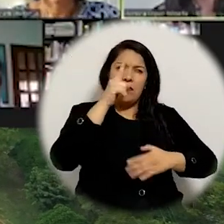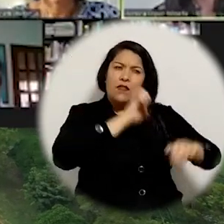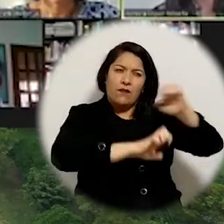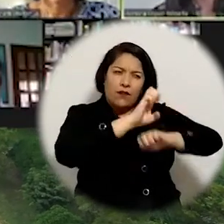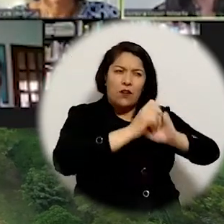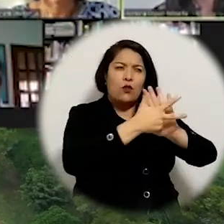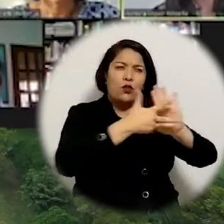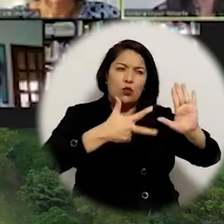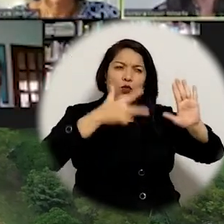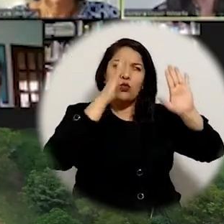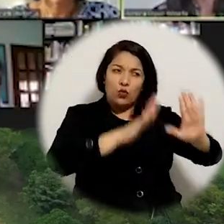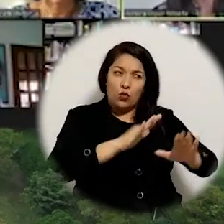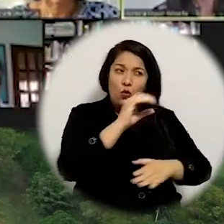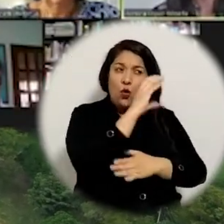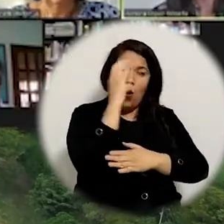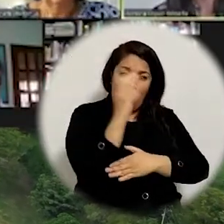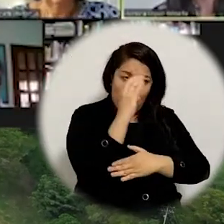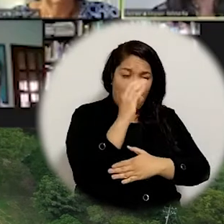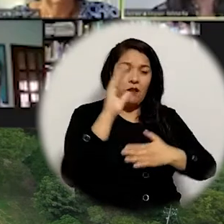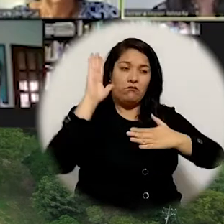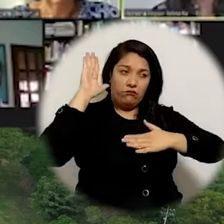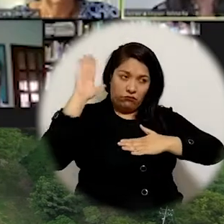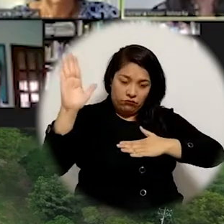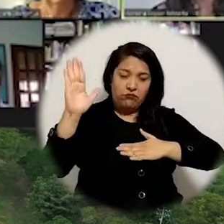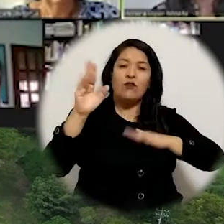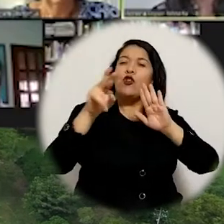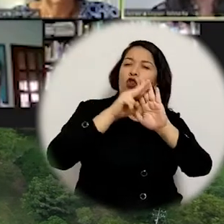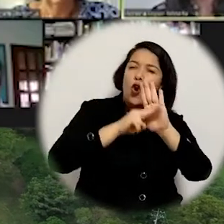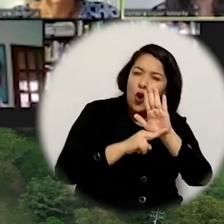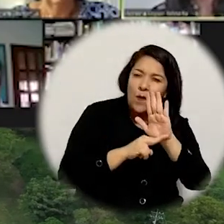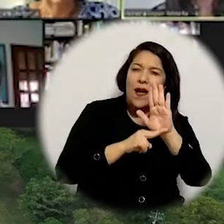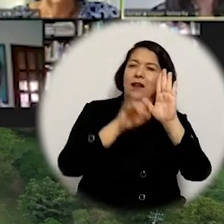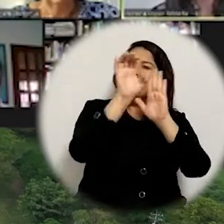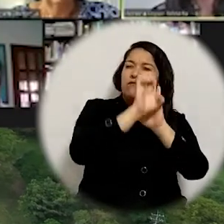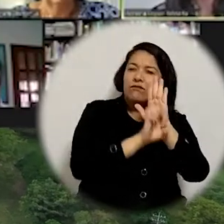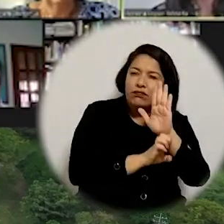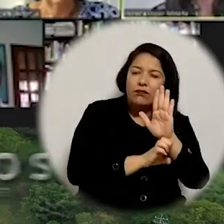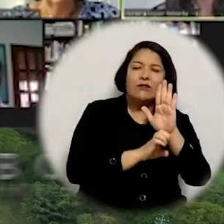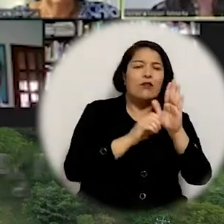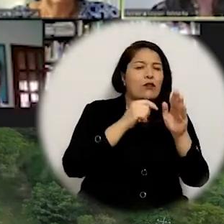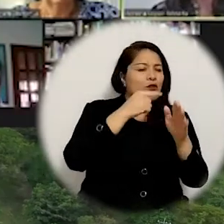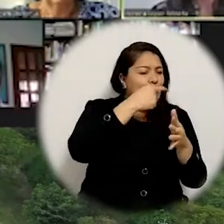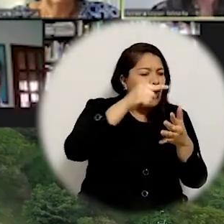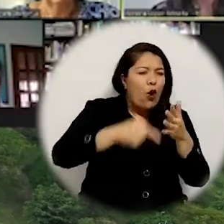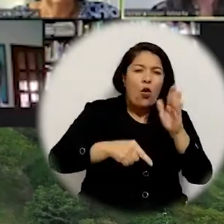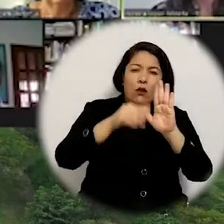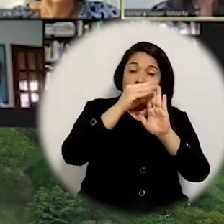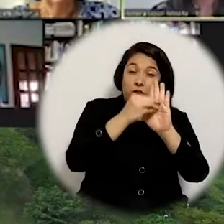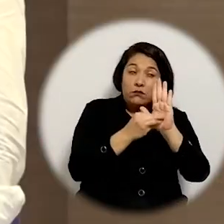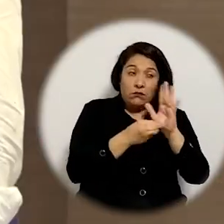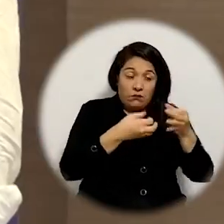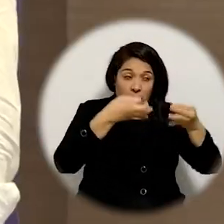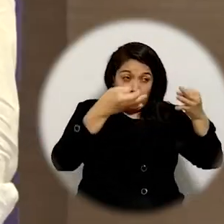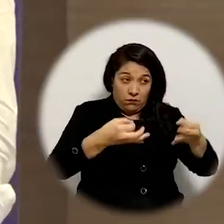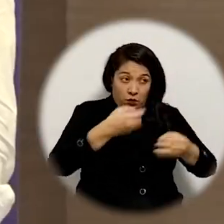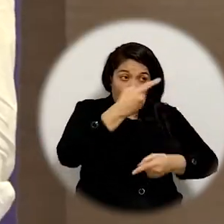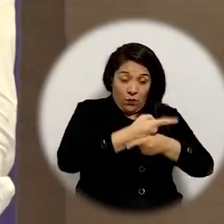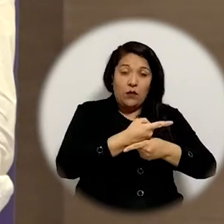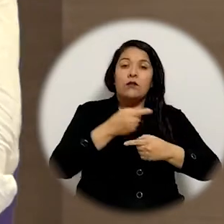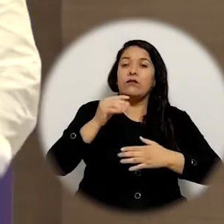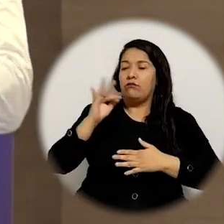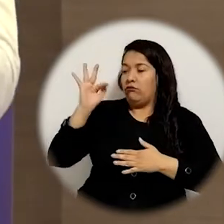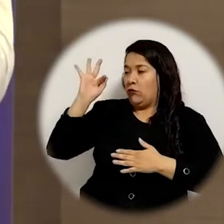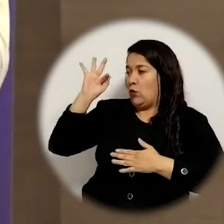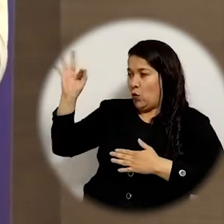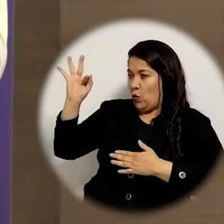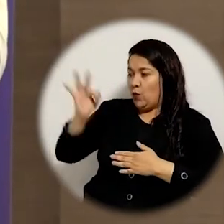y defender la constitución de la República de Colombia al igual que las normas, estatutos y reglamentos que rigen la Universidad del